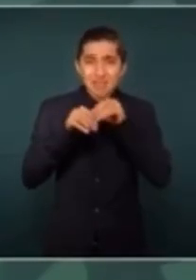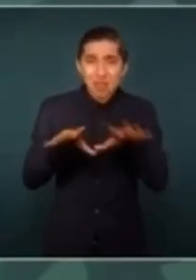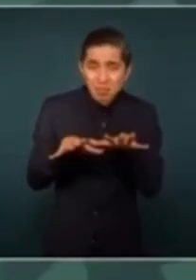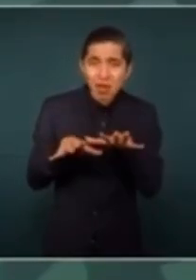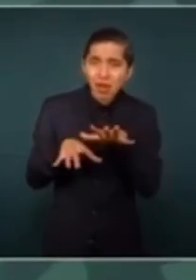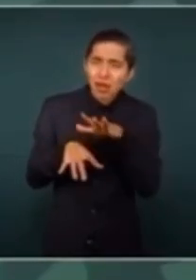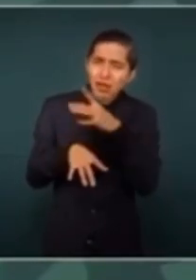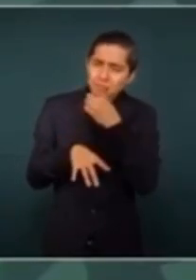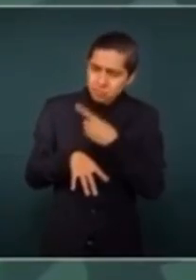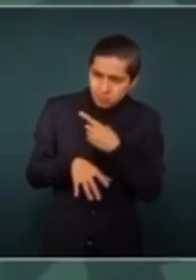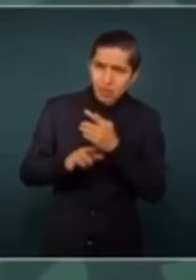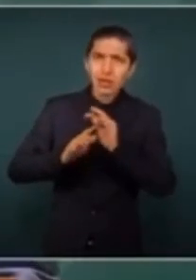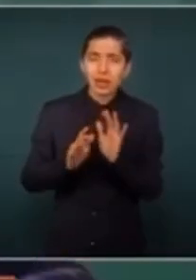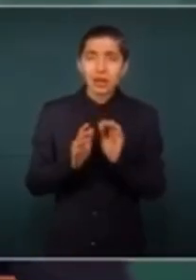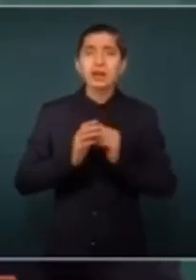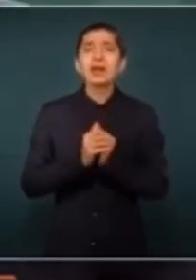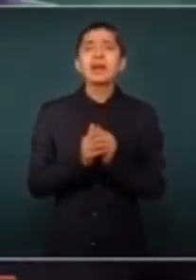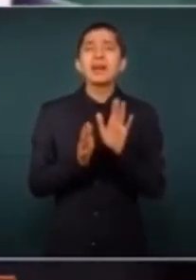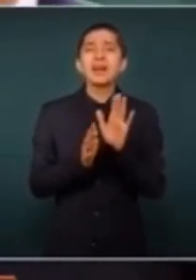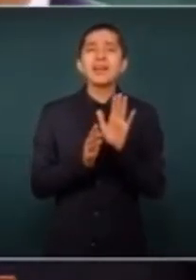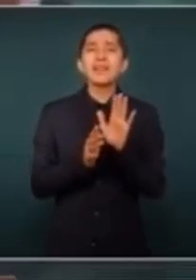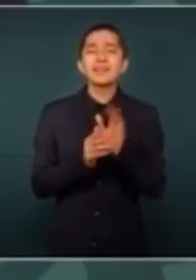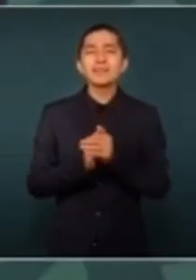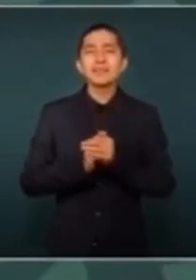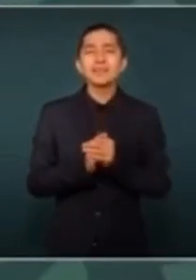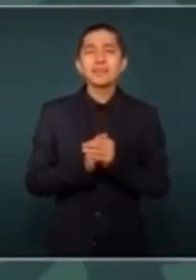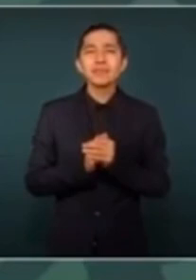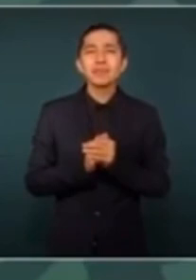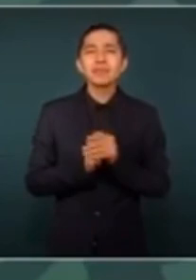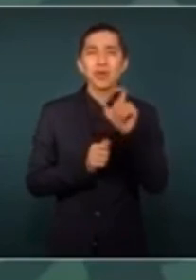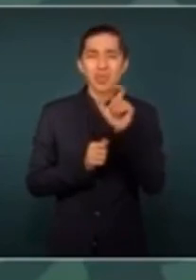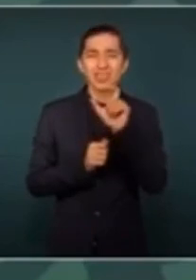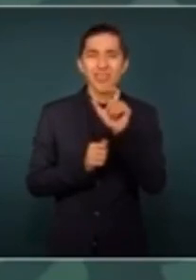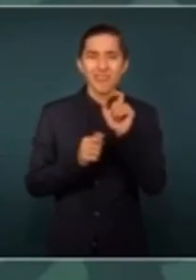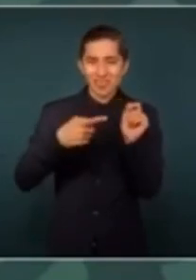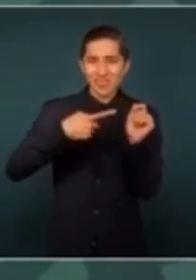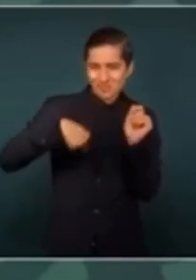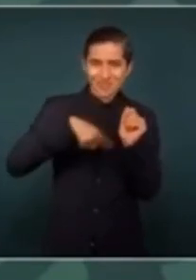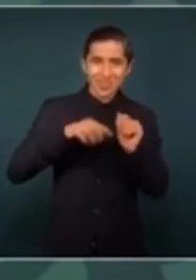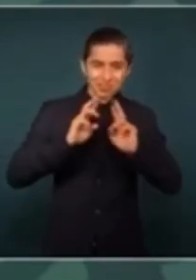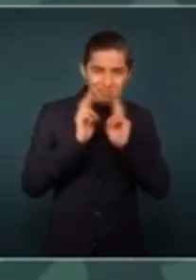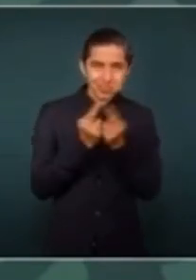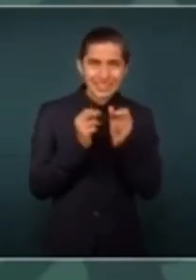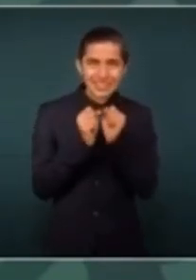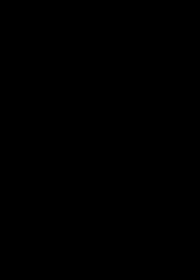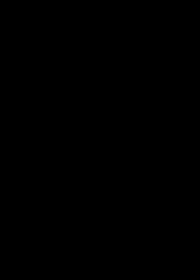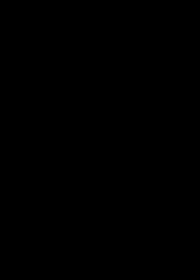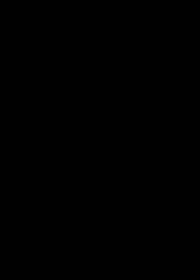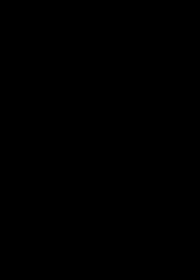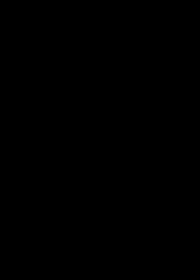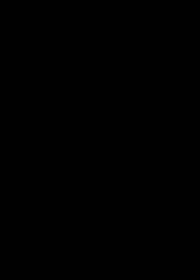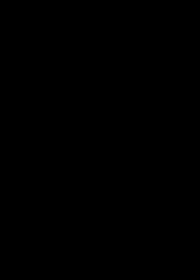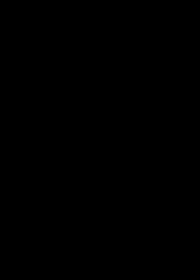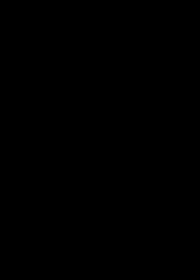desde que estábamos en la reunión de seguridad. ¡Gracias! ¡Gracias! ¡Gracias! ¡Gracias!